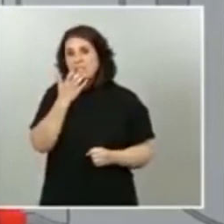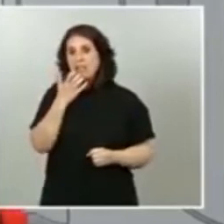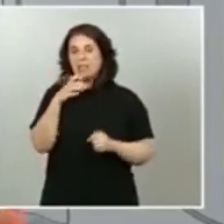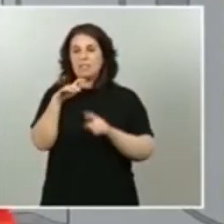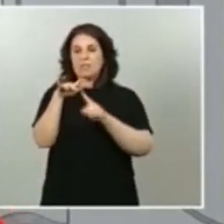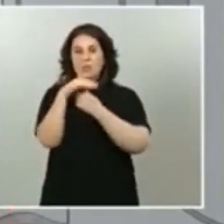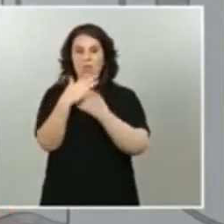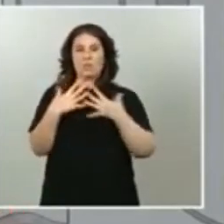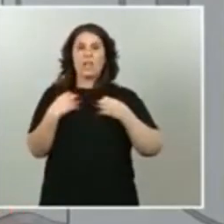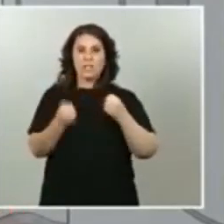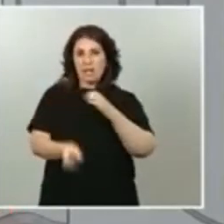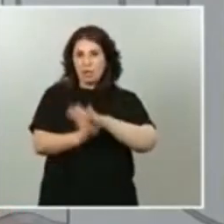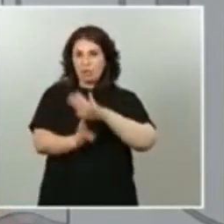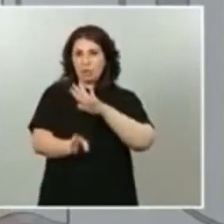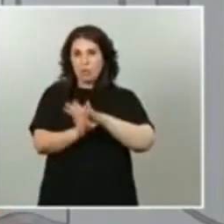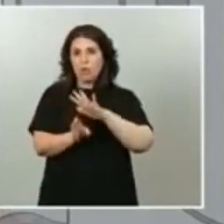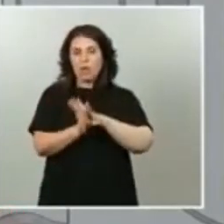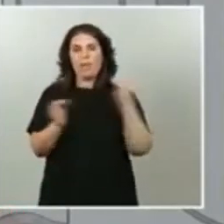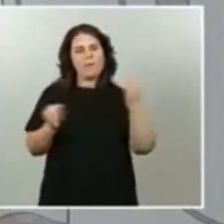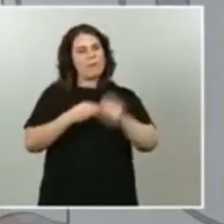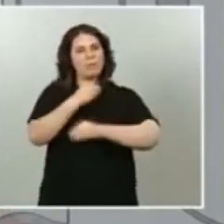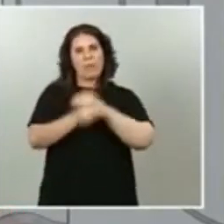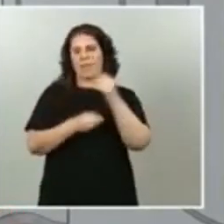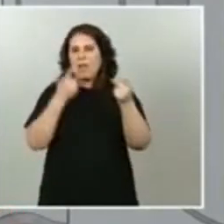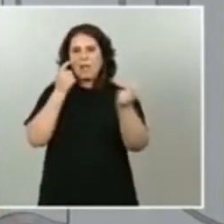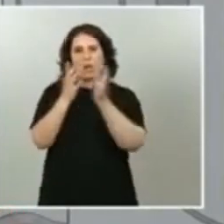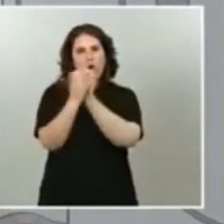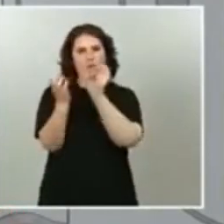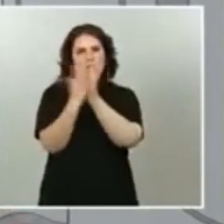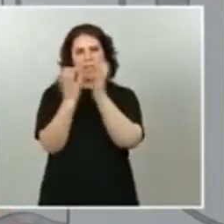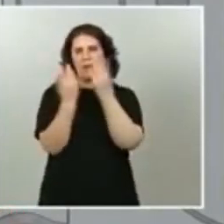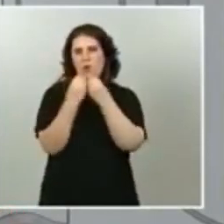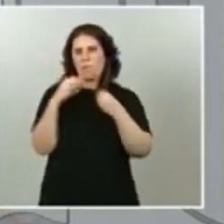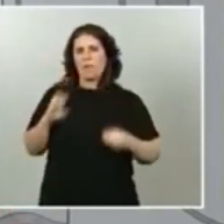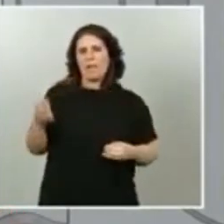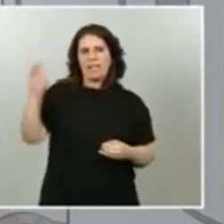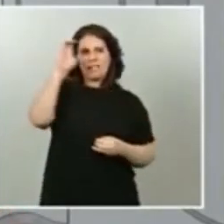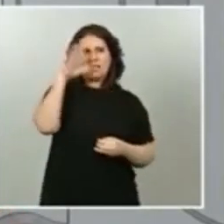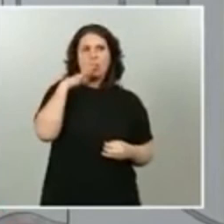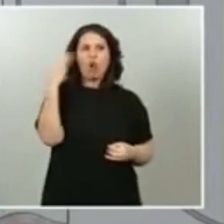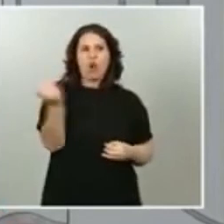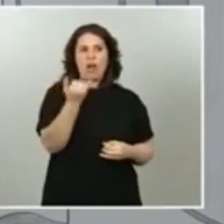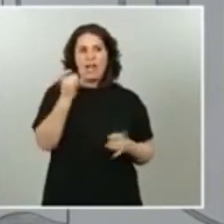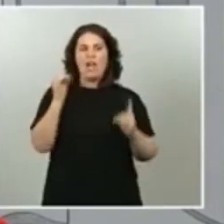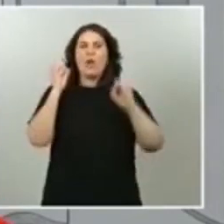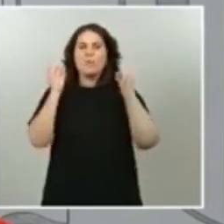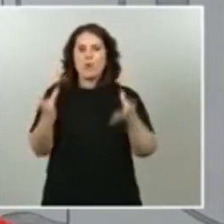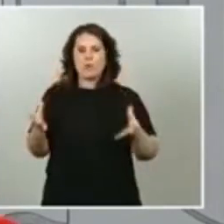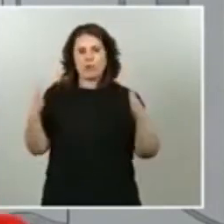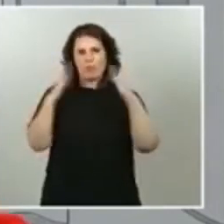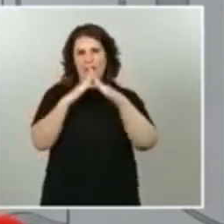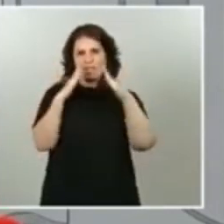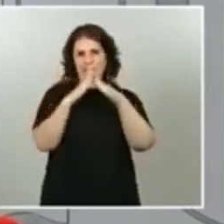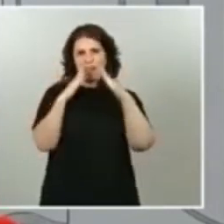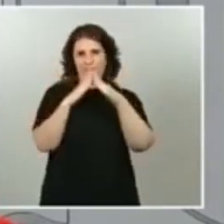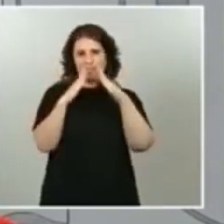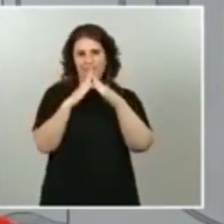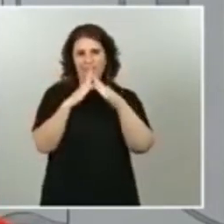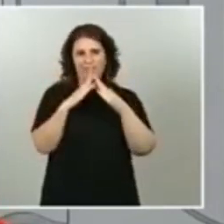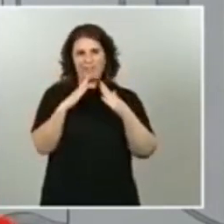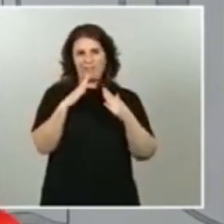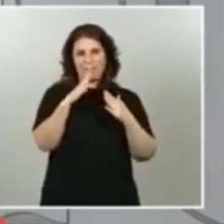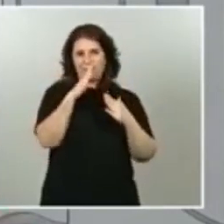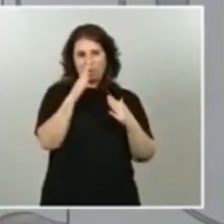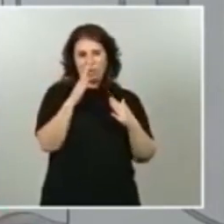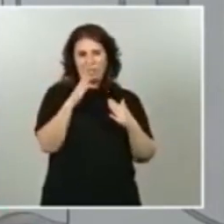que hacerlo de forma coordinada con esos países y ojalá estén pronto en sus casas porque así la celeridad se haya